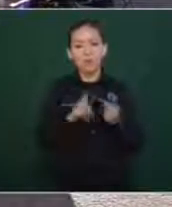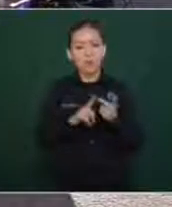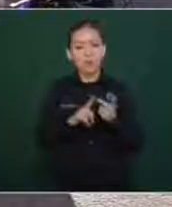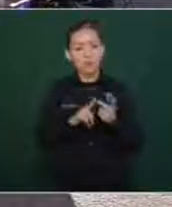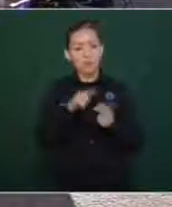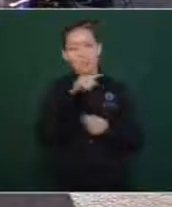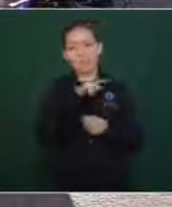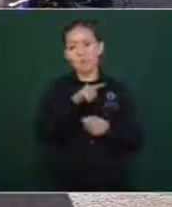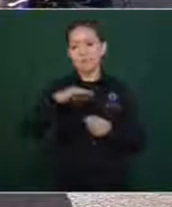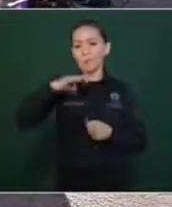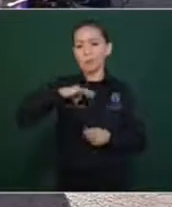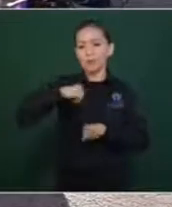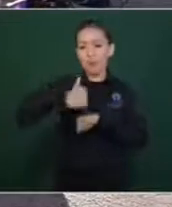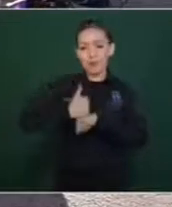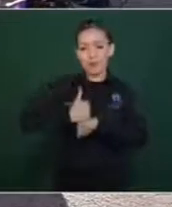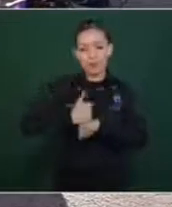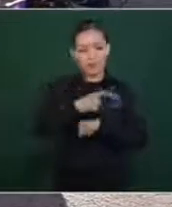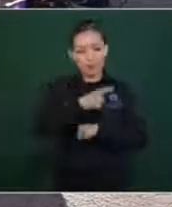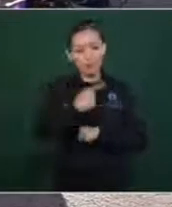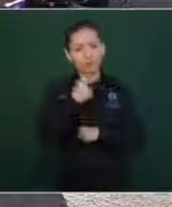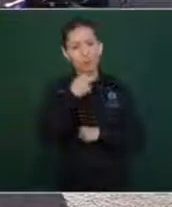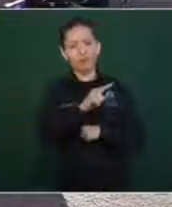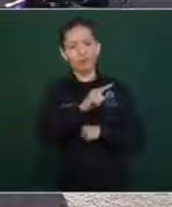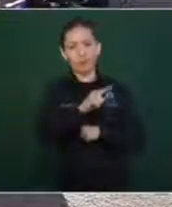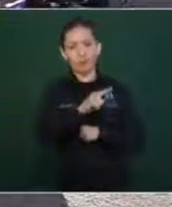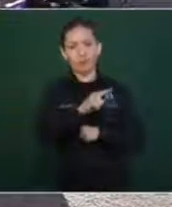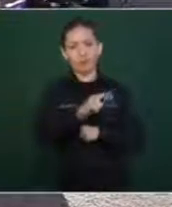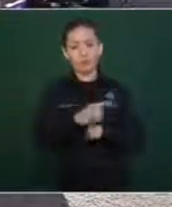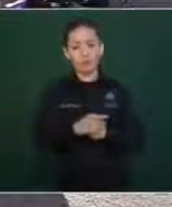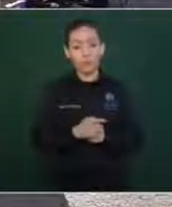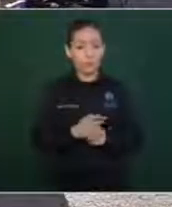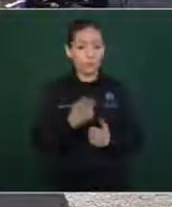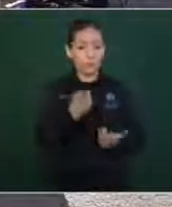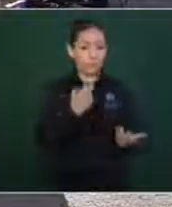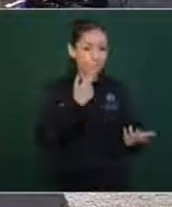ayudan mucho.